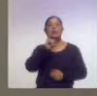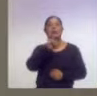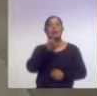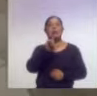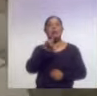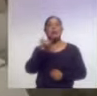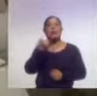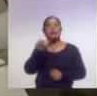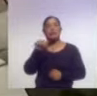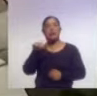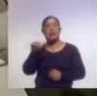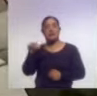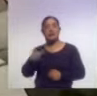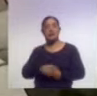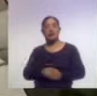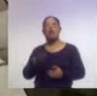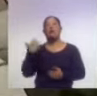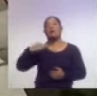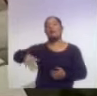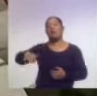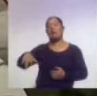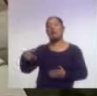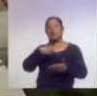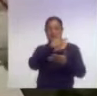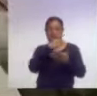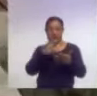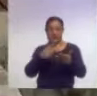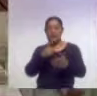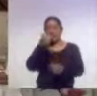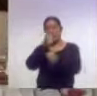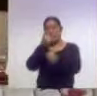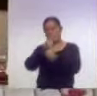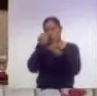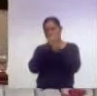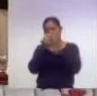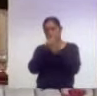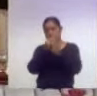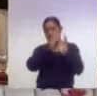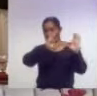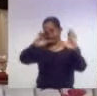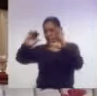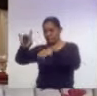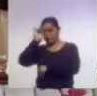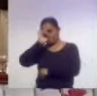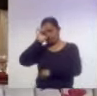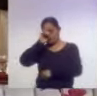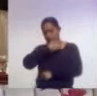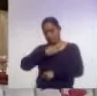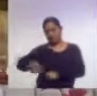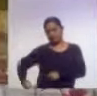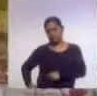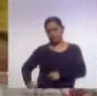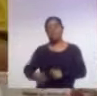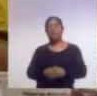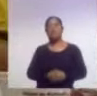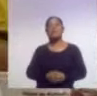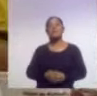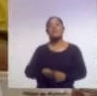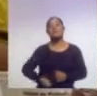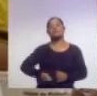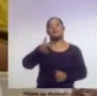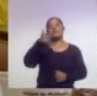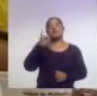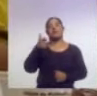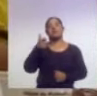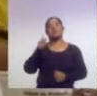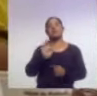Gutiérrez. Lo anterior en el marco de la primera capacitación impartida a los Consejos Municipales de Población en la que por primera vez